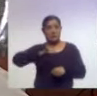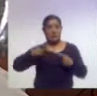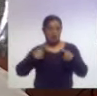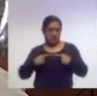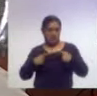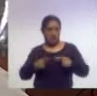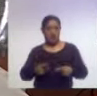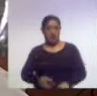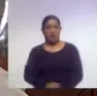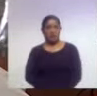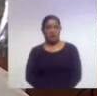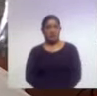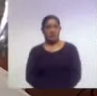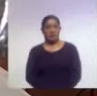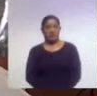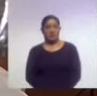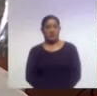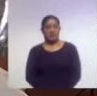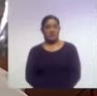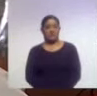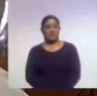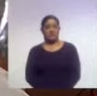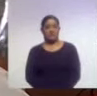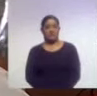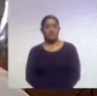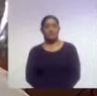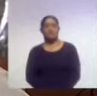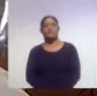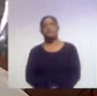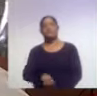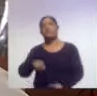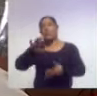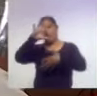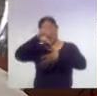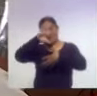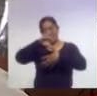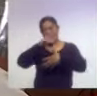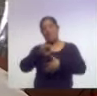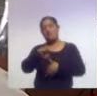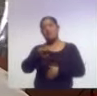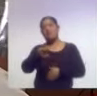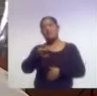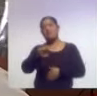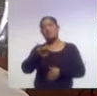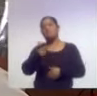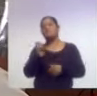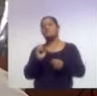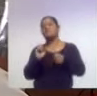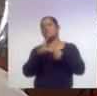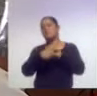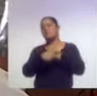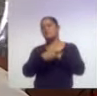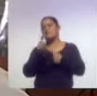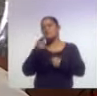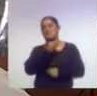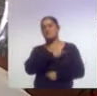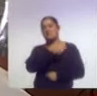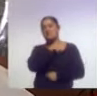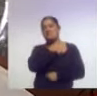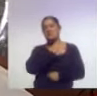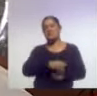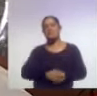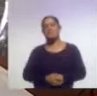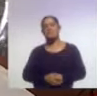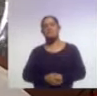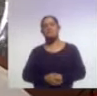era población nativa de América y una parte población de Europa, principalmente España, no